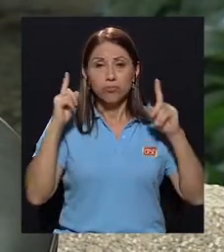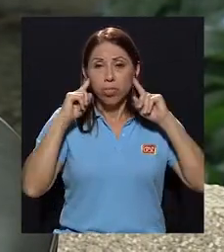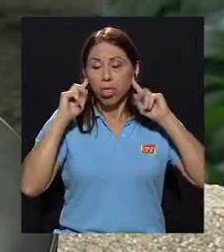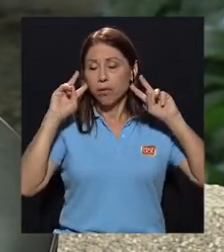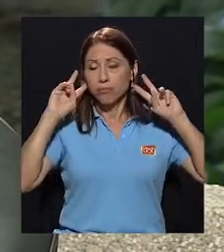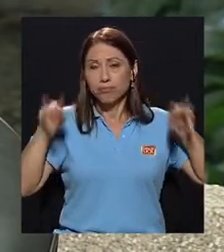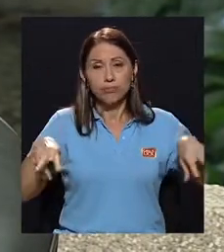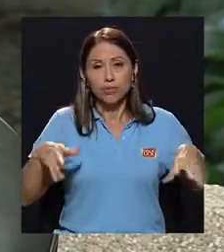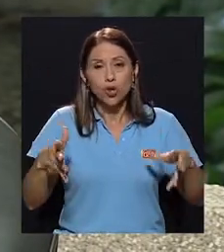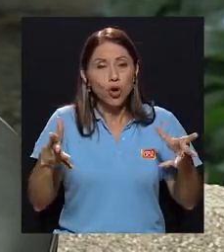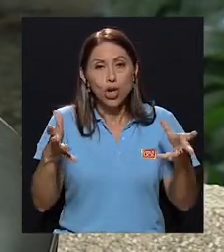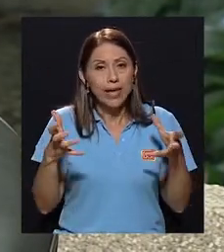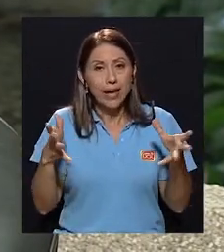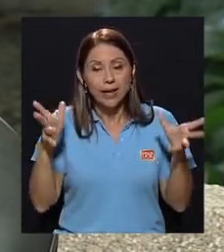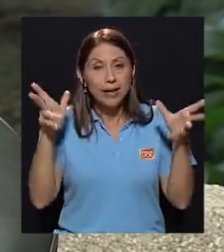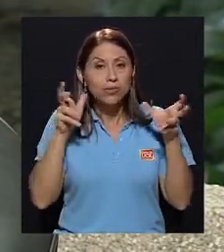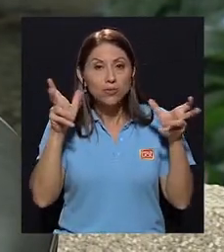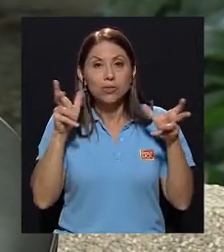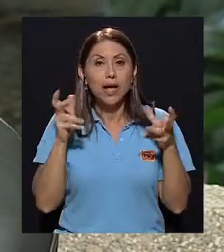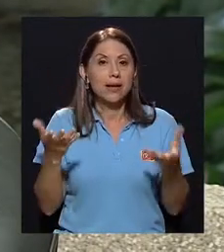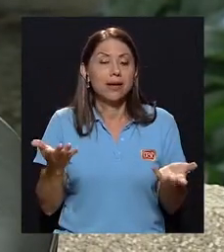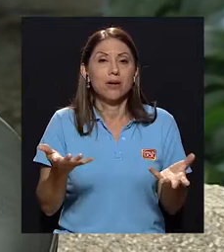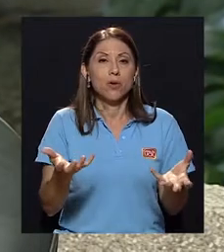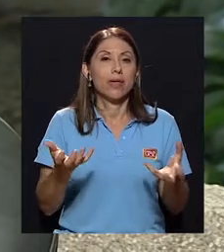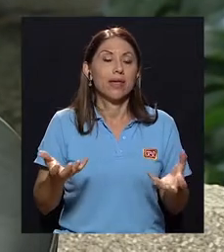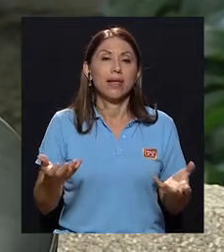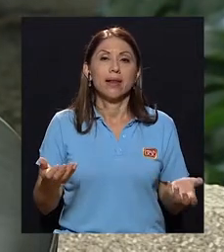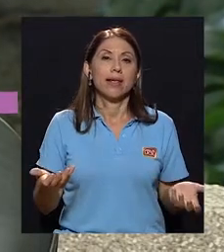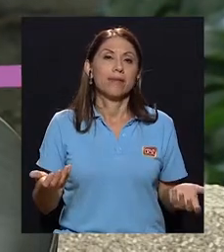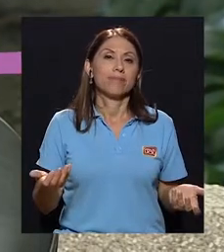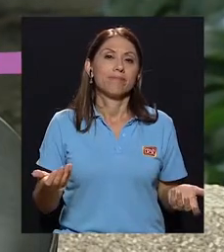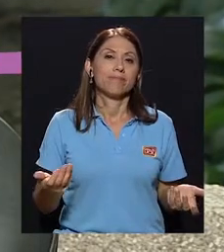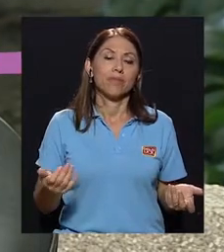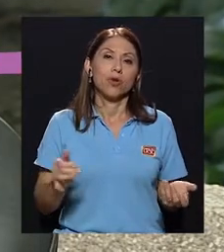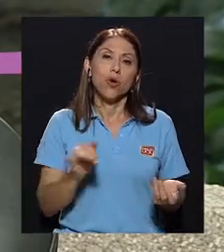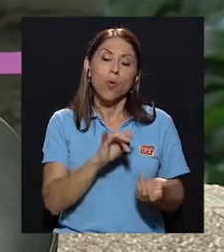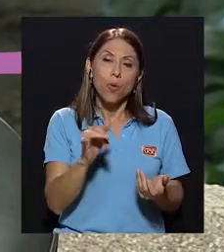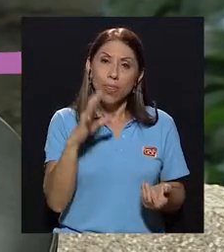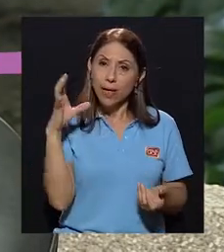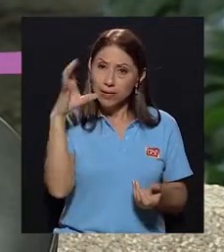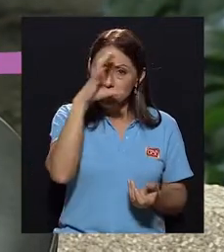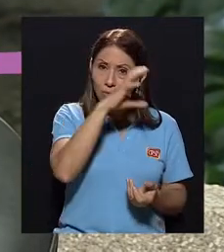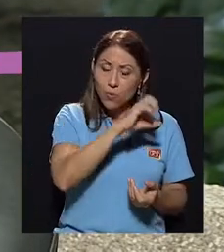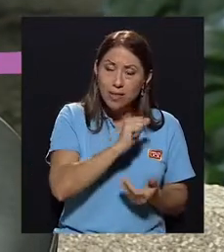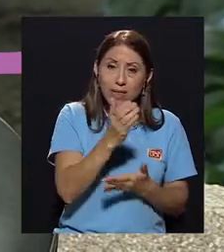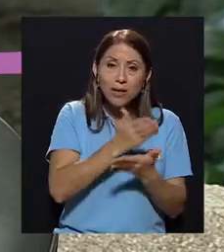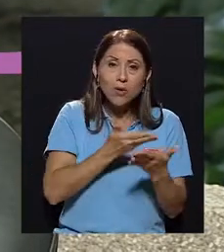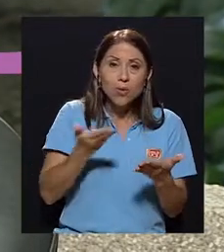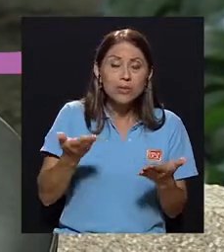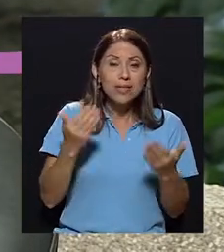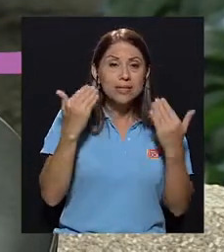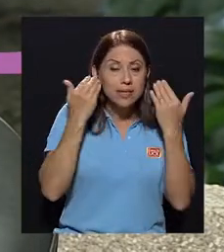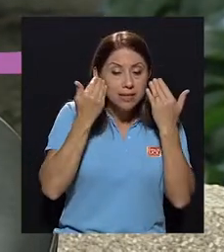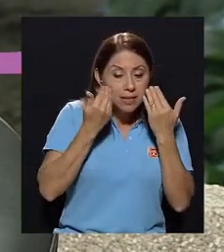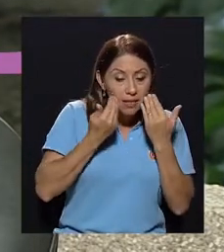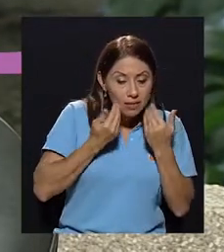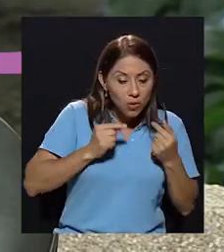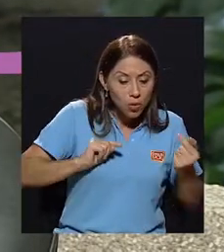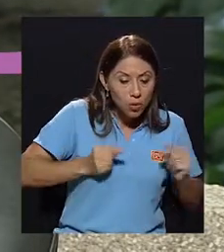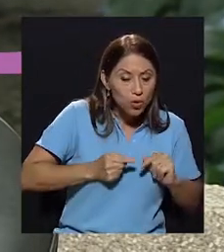no quiere hacer el espacio de lo triste o de lo doloroso, sino más bien plantear